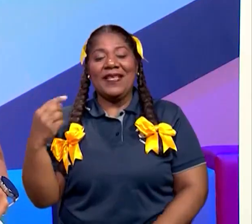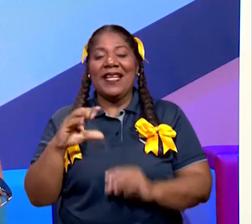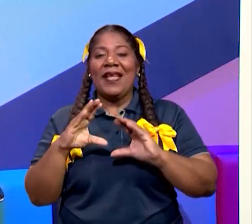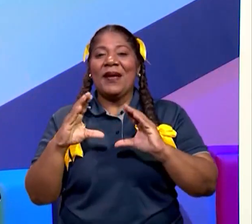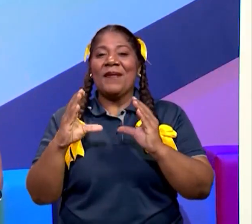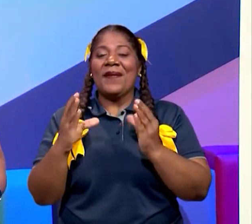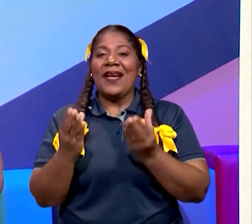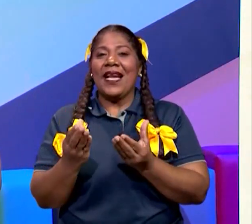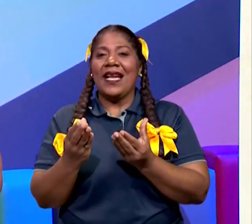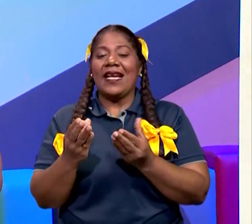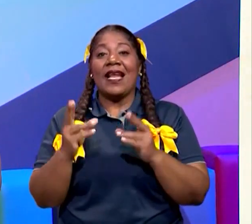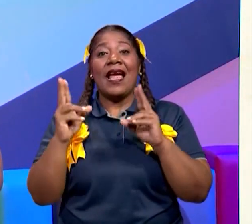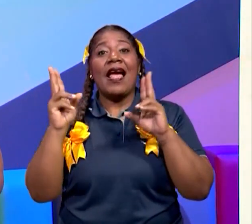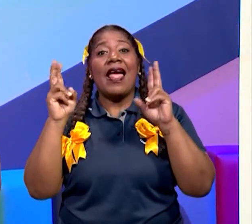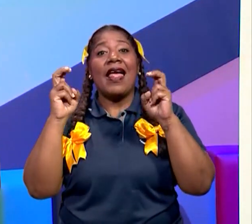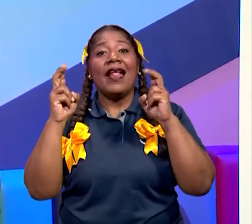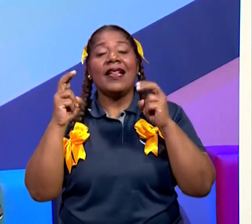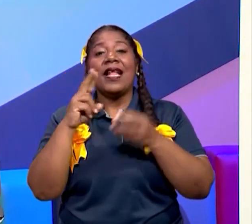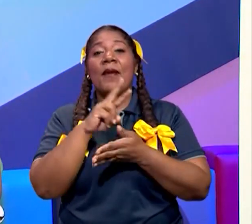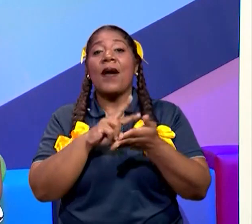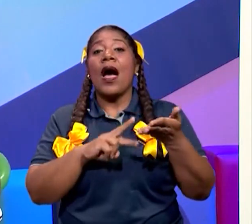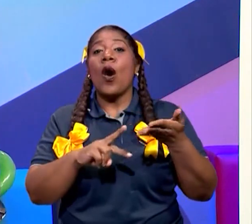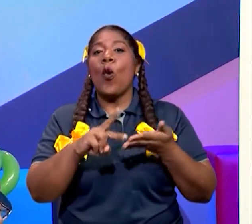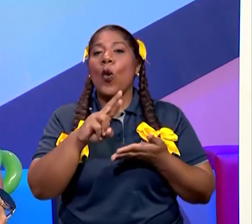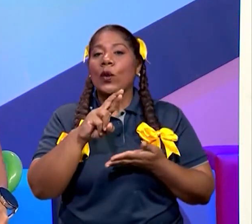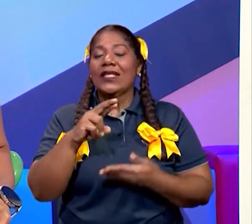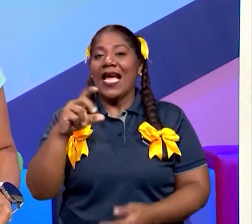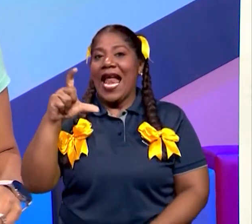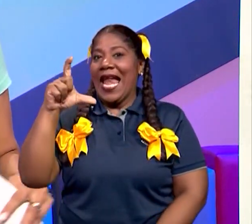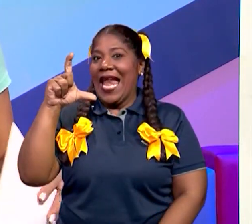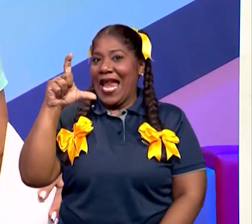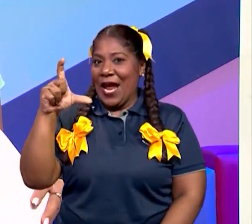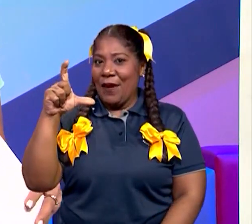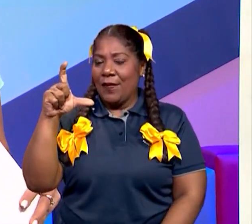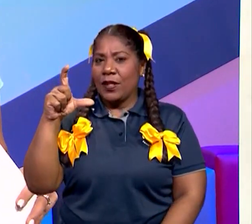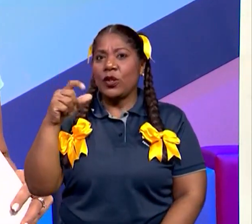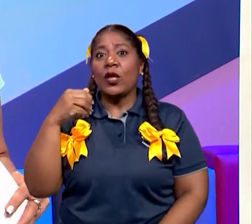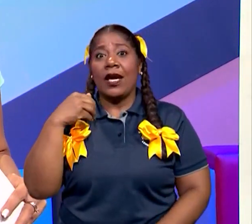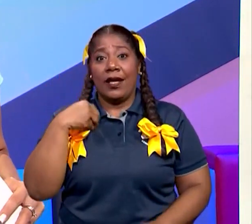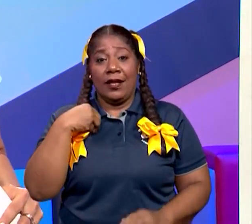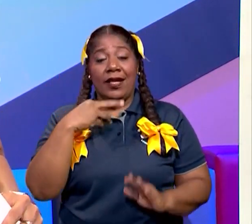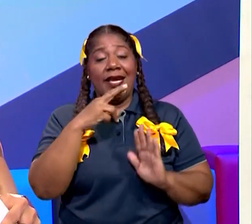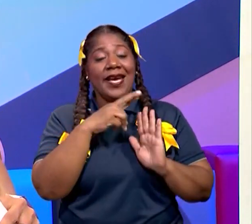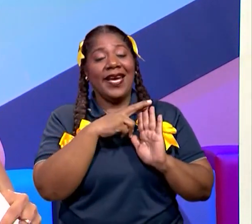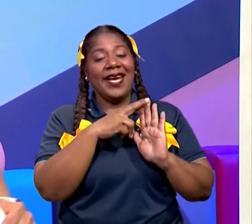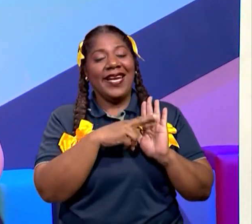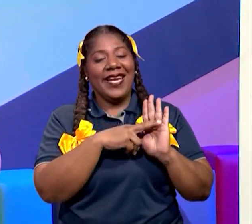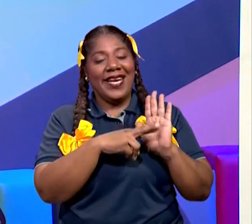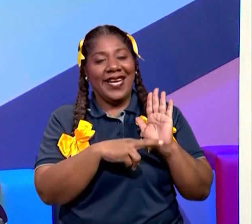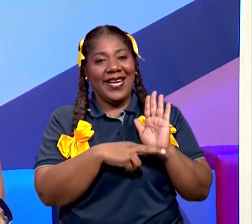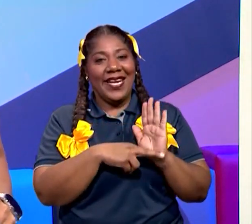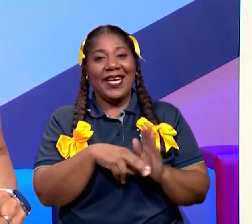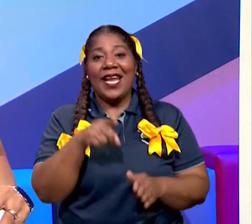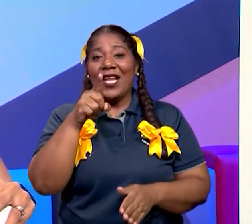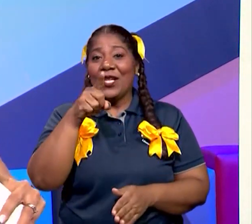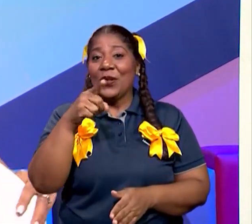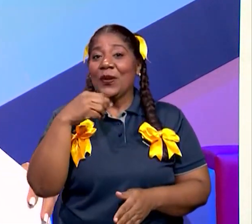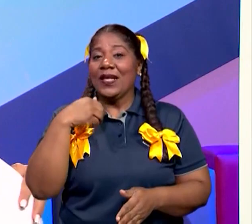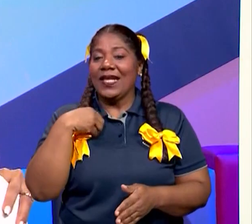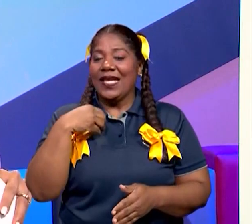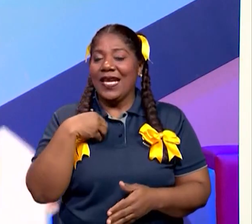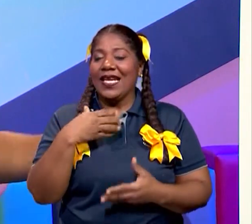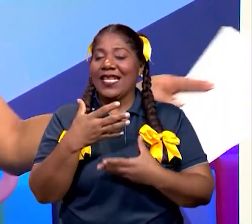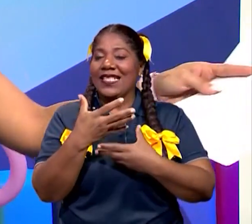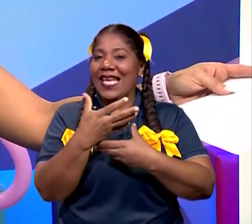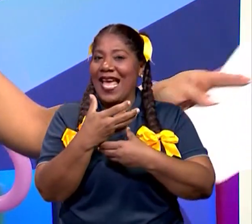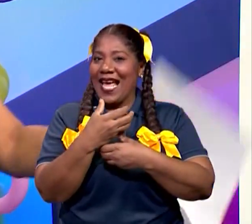¿Y cuál era el tema de hoy? El uso de la mayúscula. Hay algunas reglas, muchachos, que hay que cumplirlas. Hay que cumplirlas,